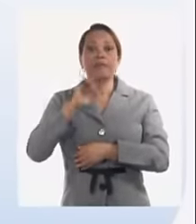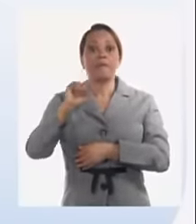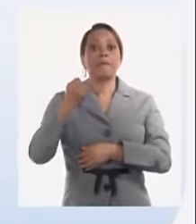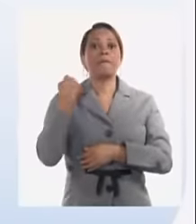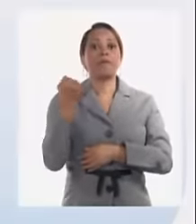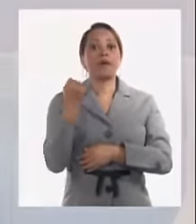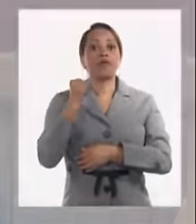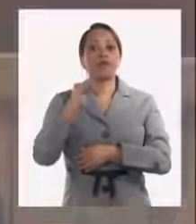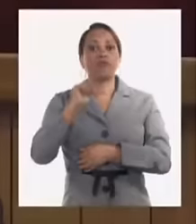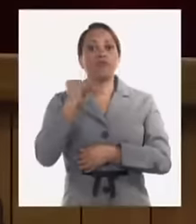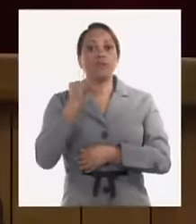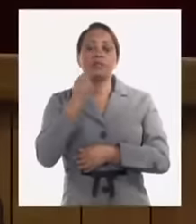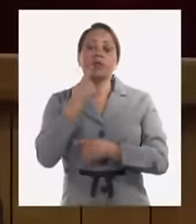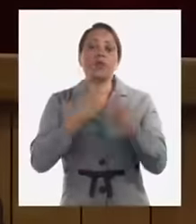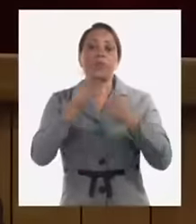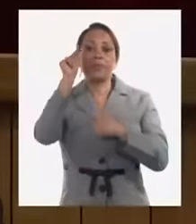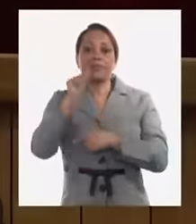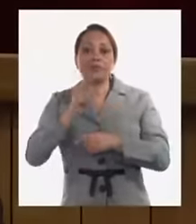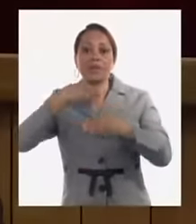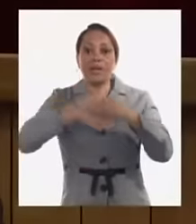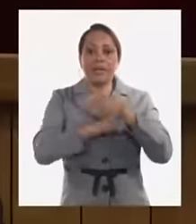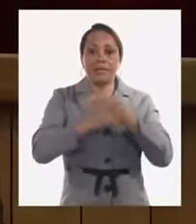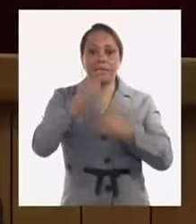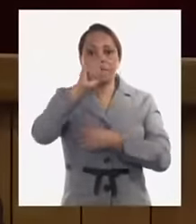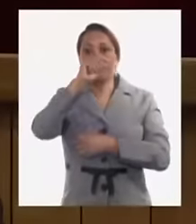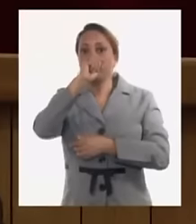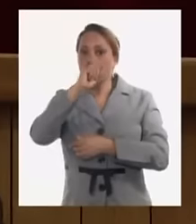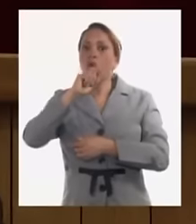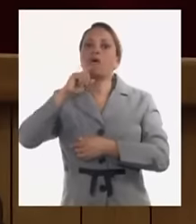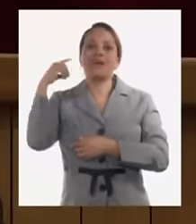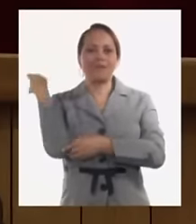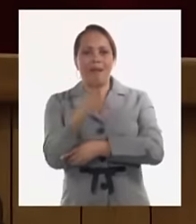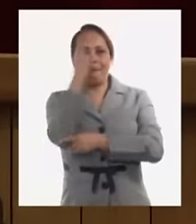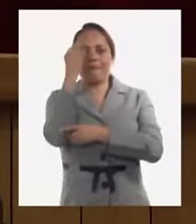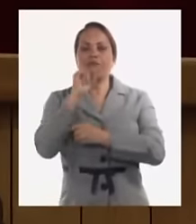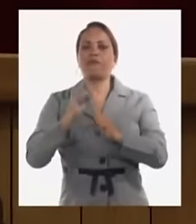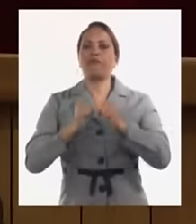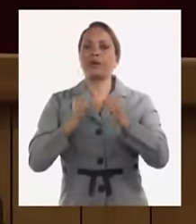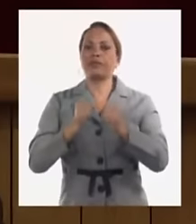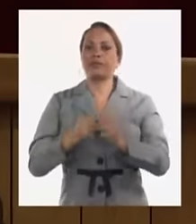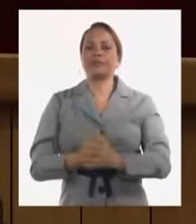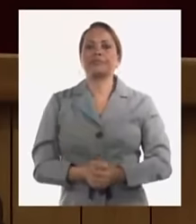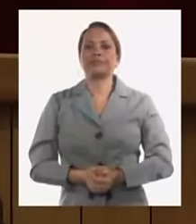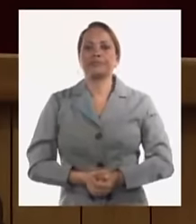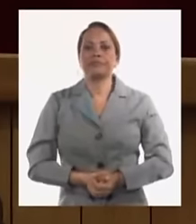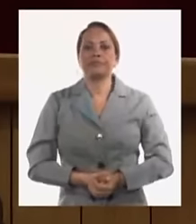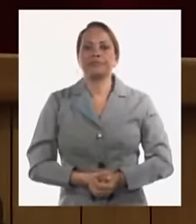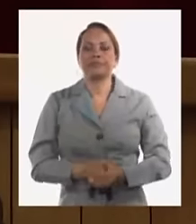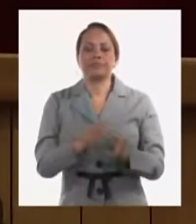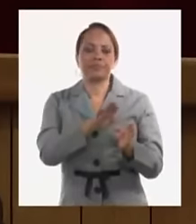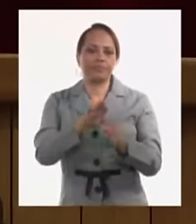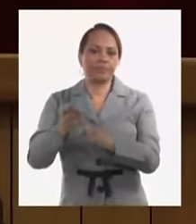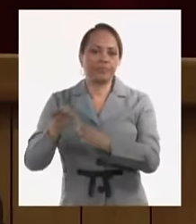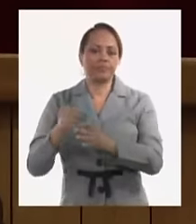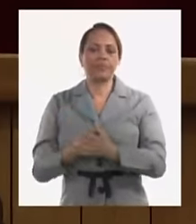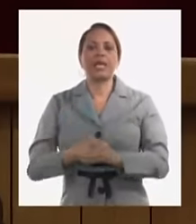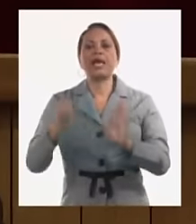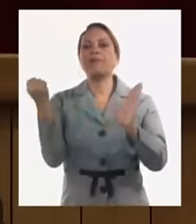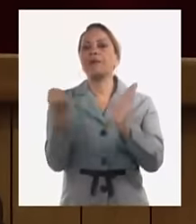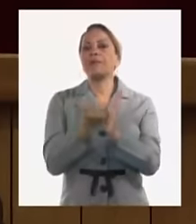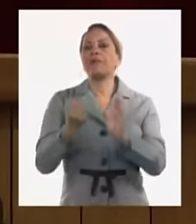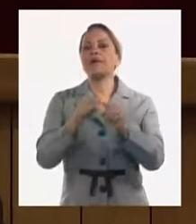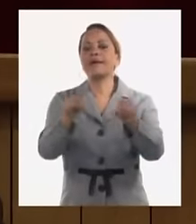con todo el que entre en ese despreciable mundo por otra parte hemos aprobado varias